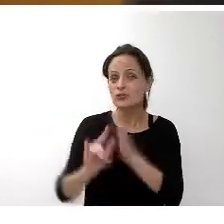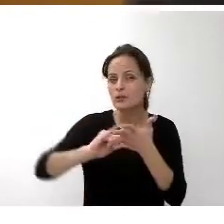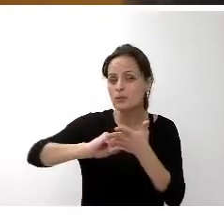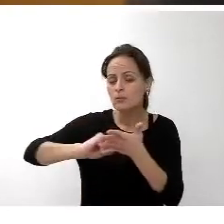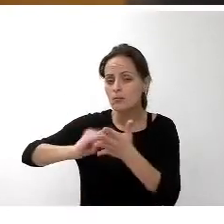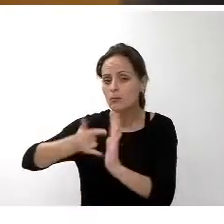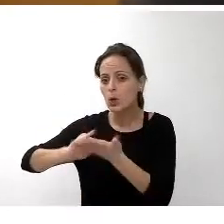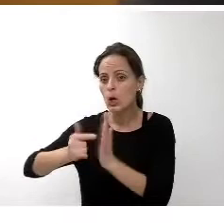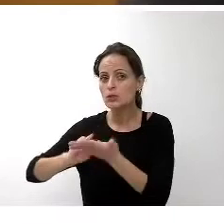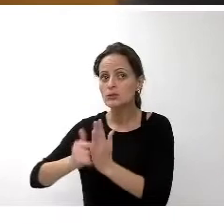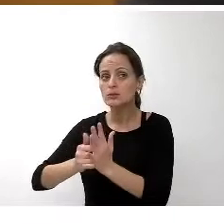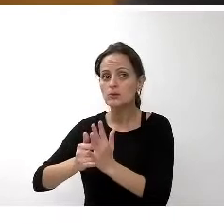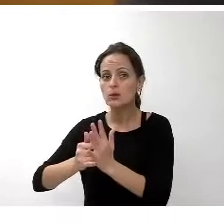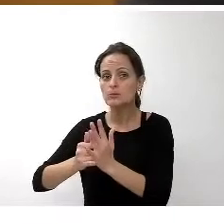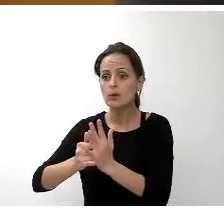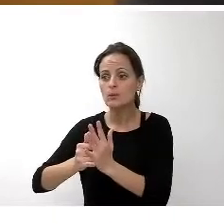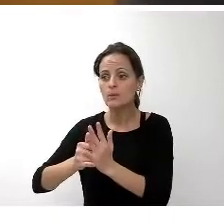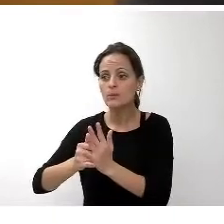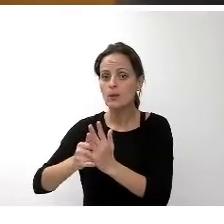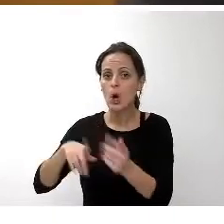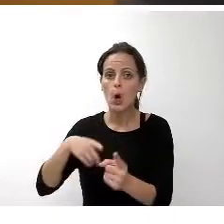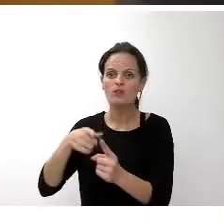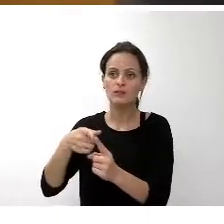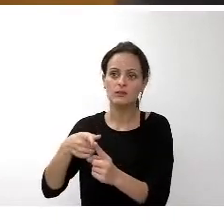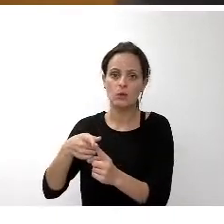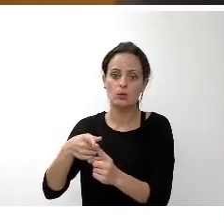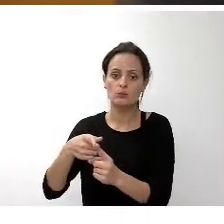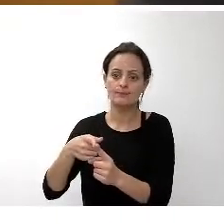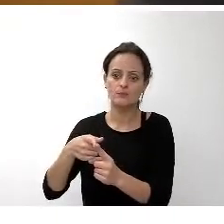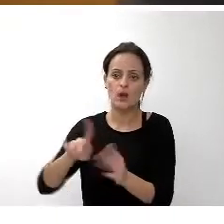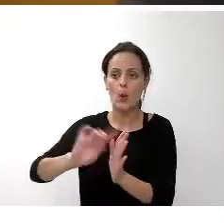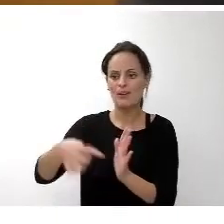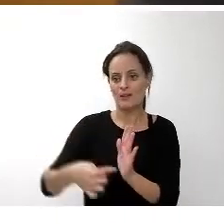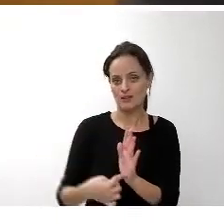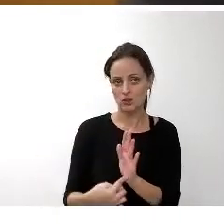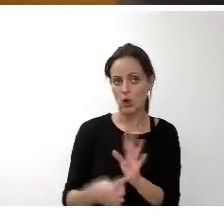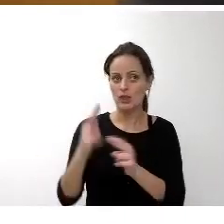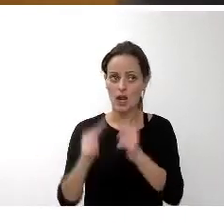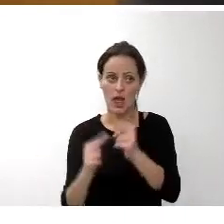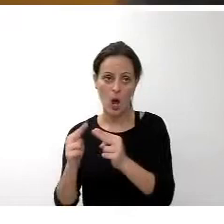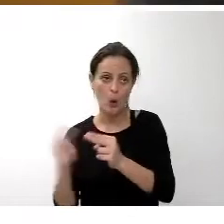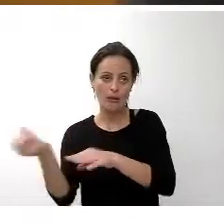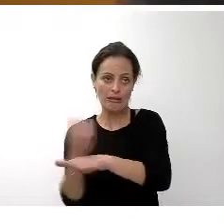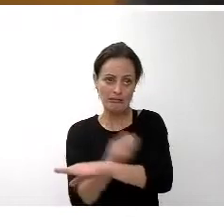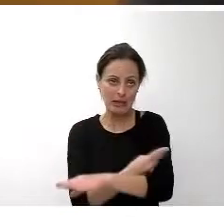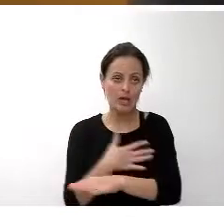implementación de los trenes en el ámbito del norte y el sur de la isla. Y, por último, la cofinanciación